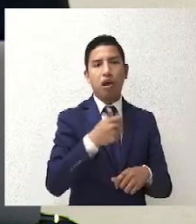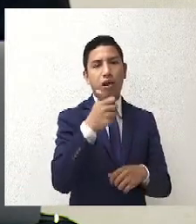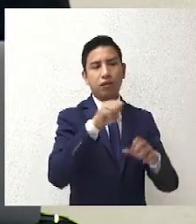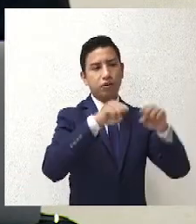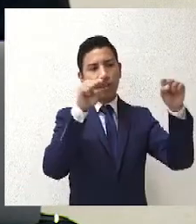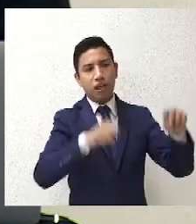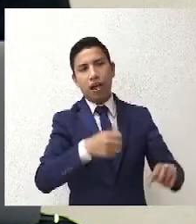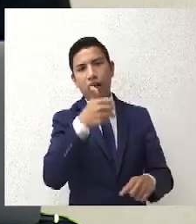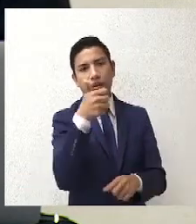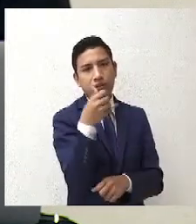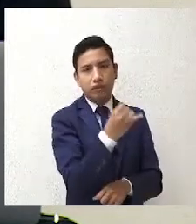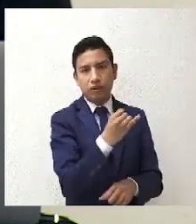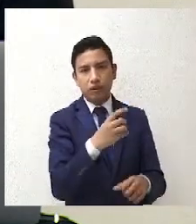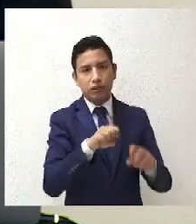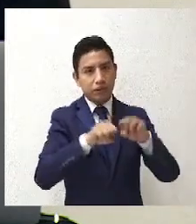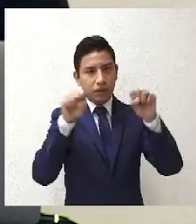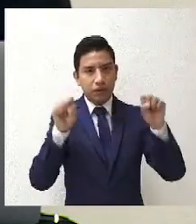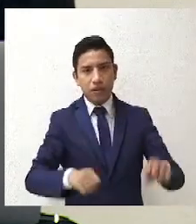sistema nacional.